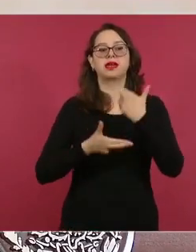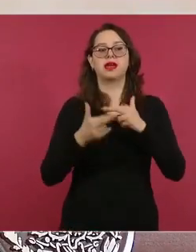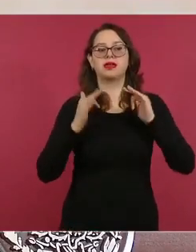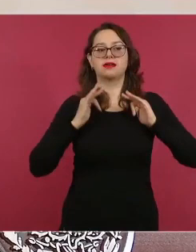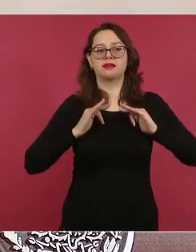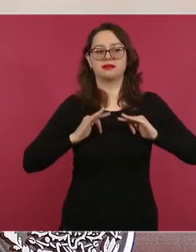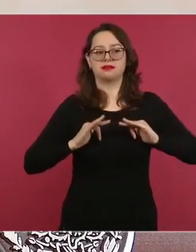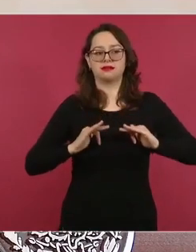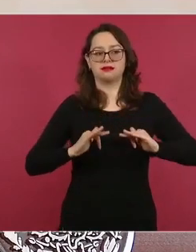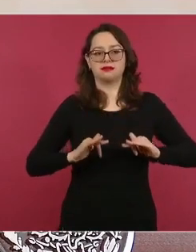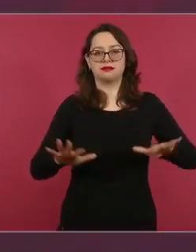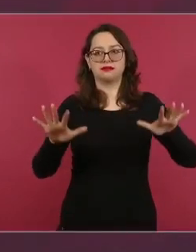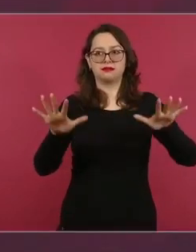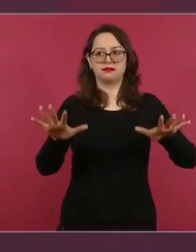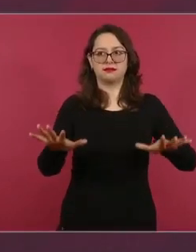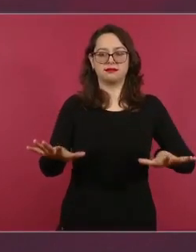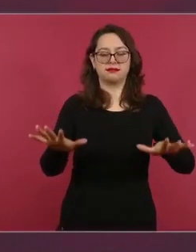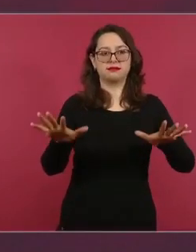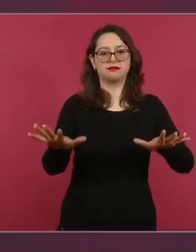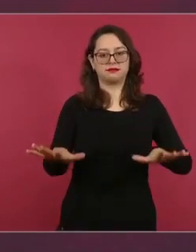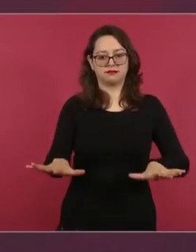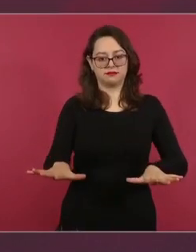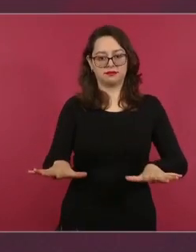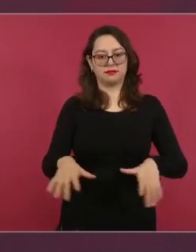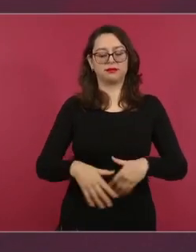en la vida pública.